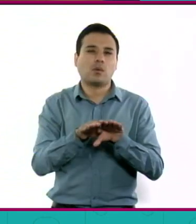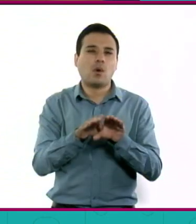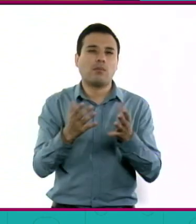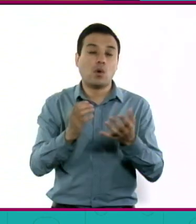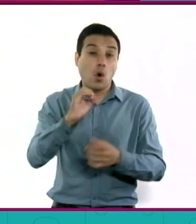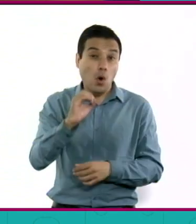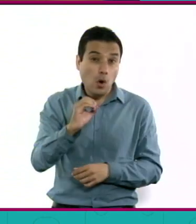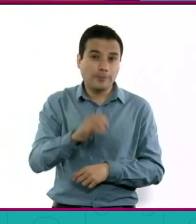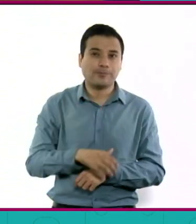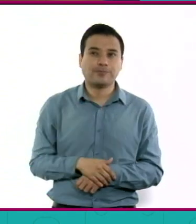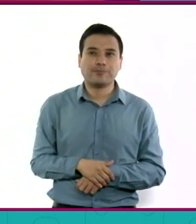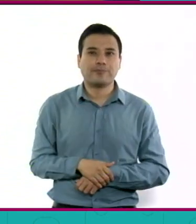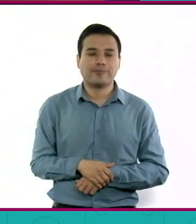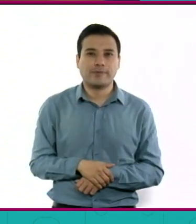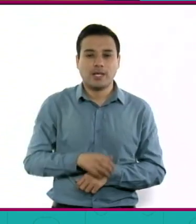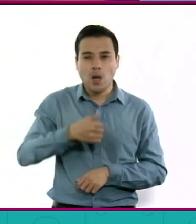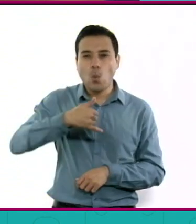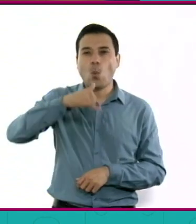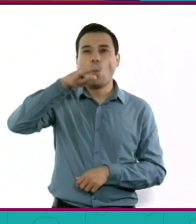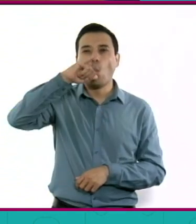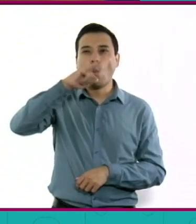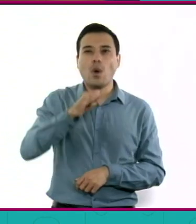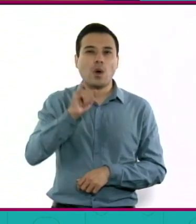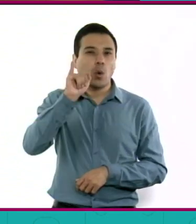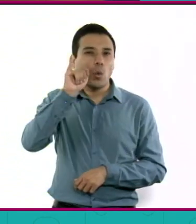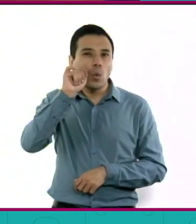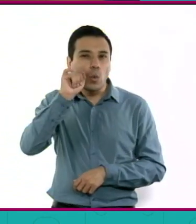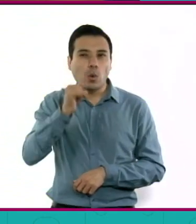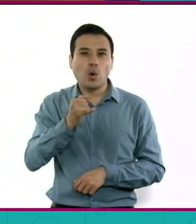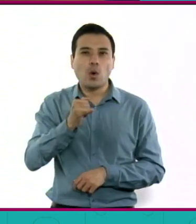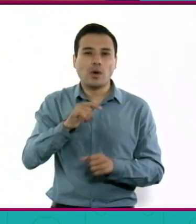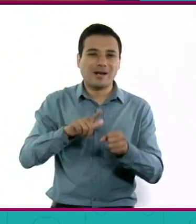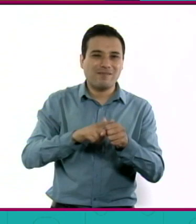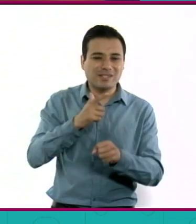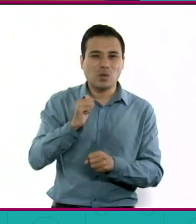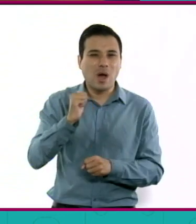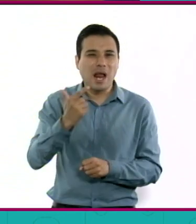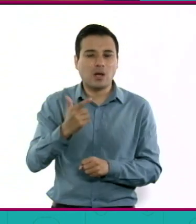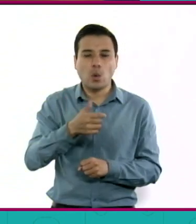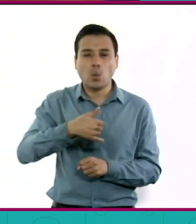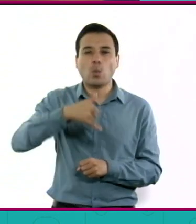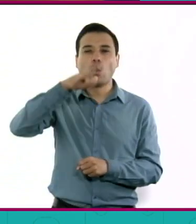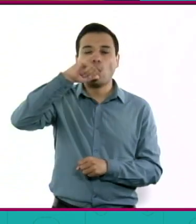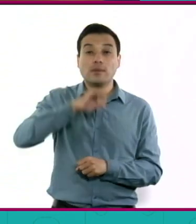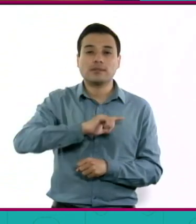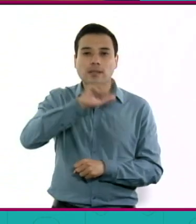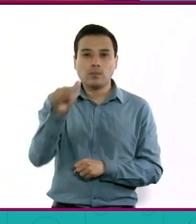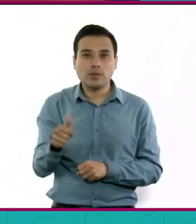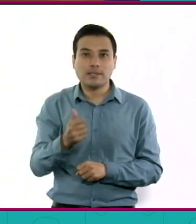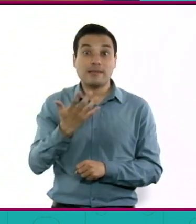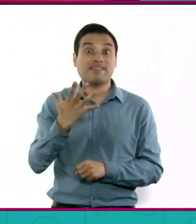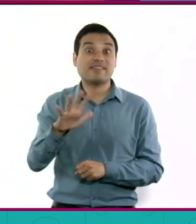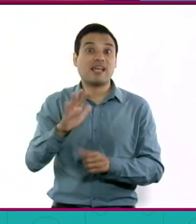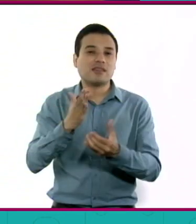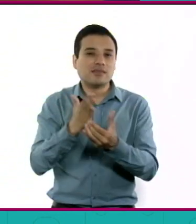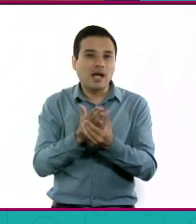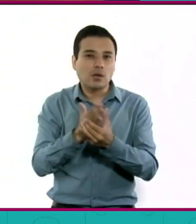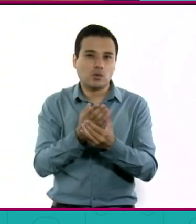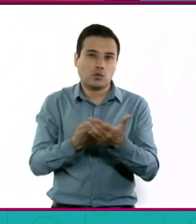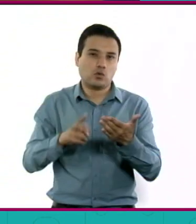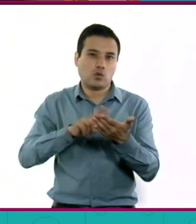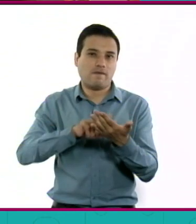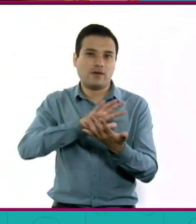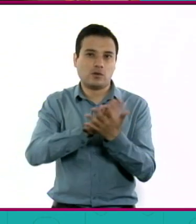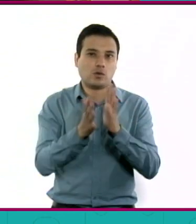bebida con edulcorantes que dice que no tiene calorías y me aviento diez tacos dobles con doble tortilla.